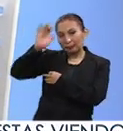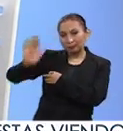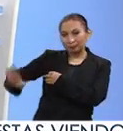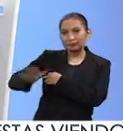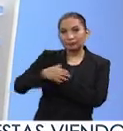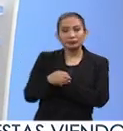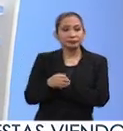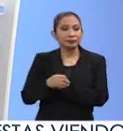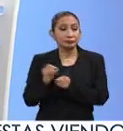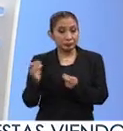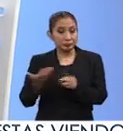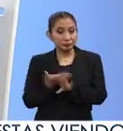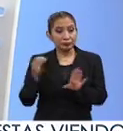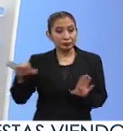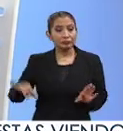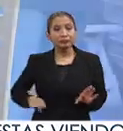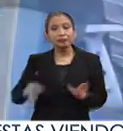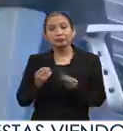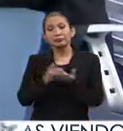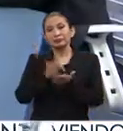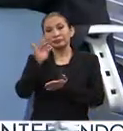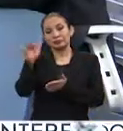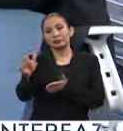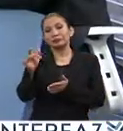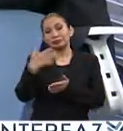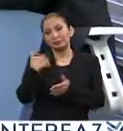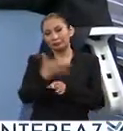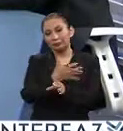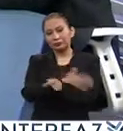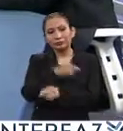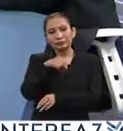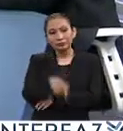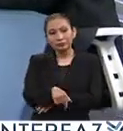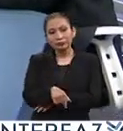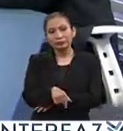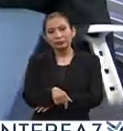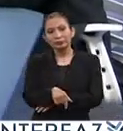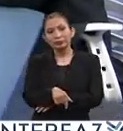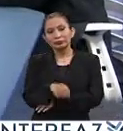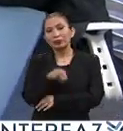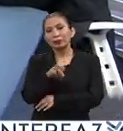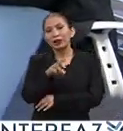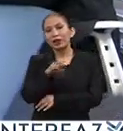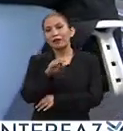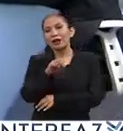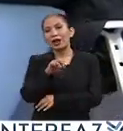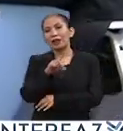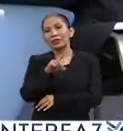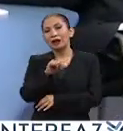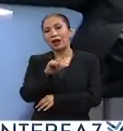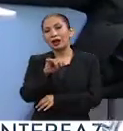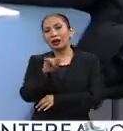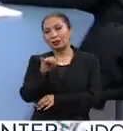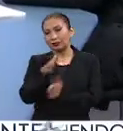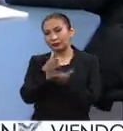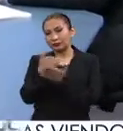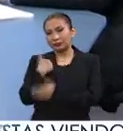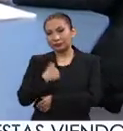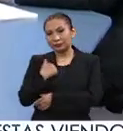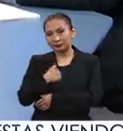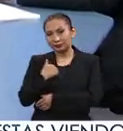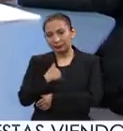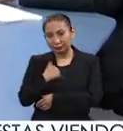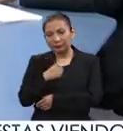India. Pues muy interesante. Muchas gracias por haber estado con nosotros, María Fernanda Alcántara, quien te fuiste a Canadá.